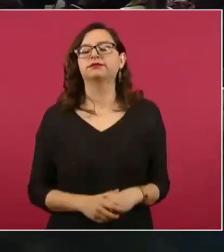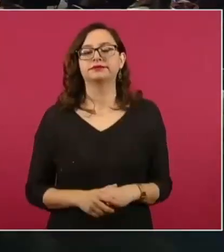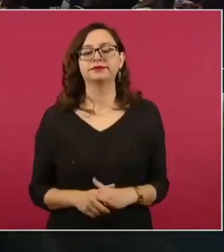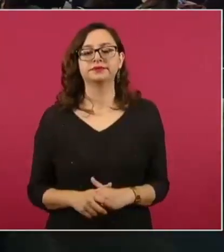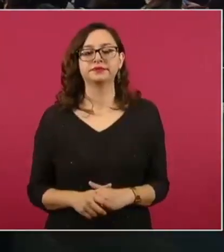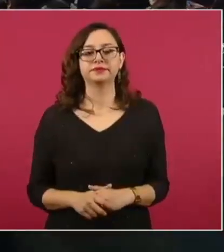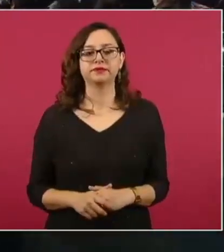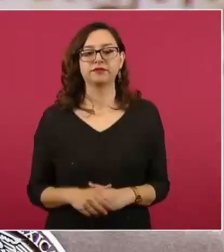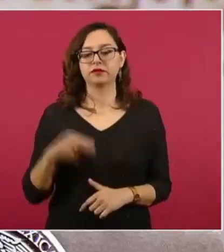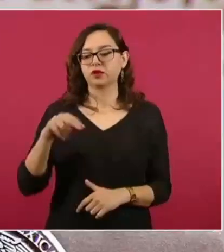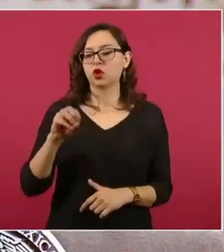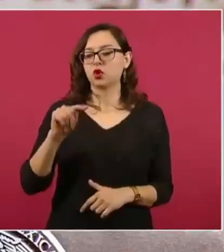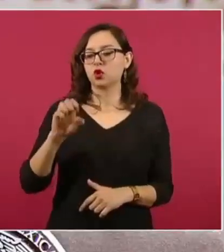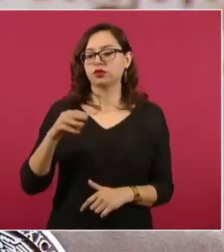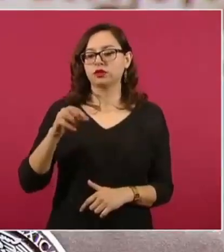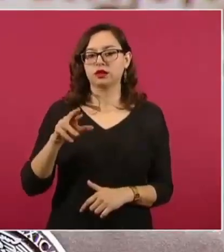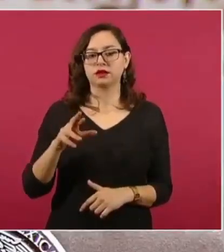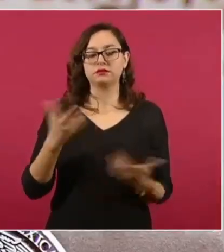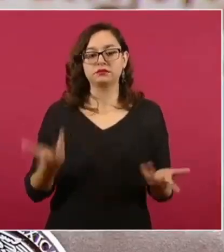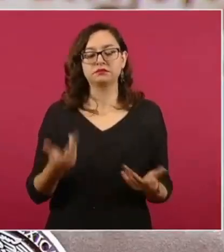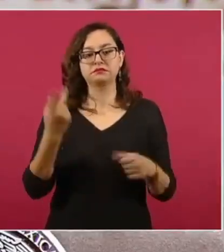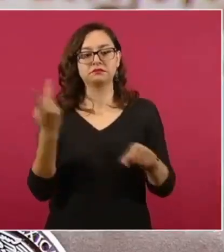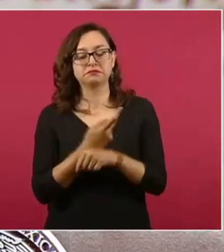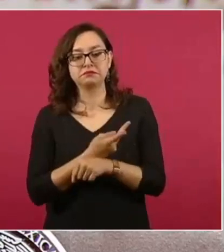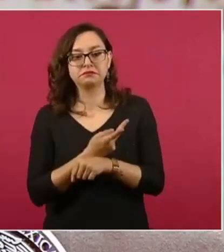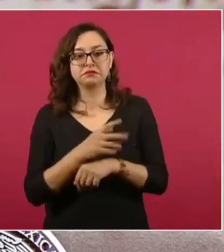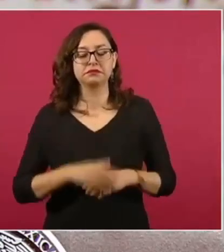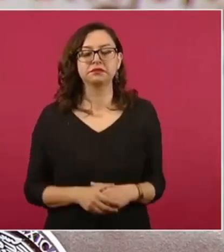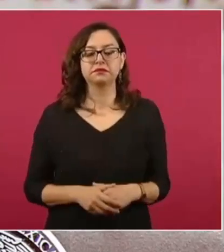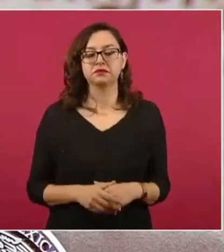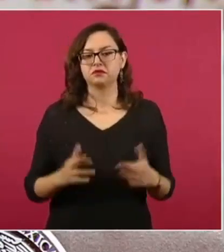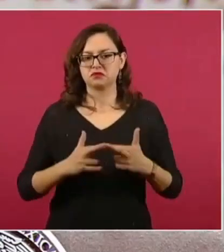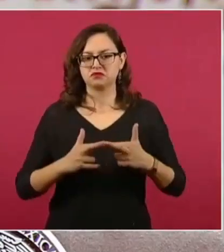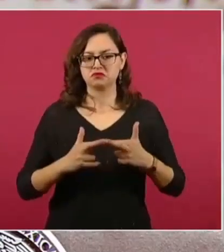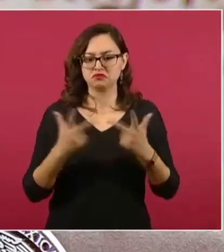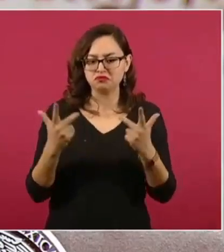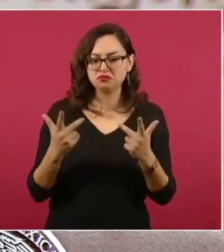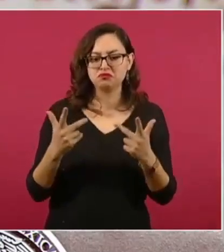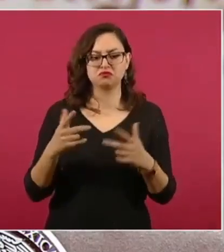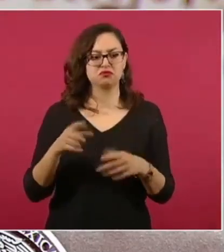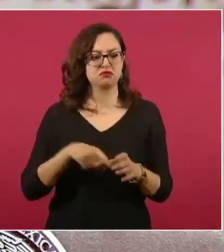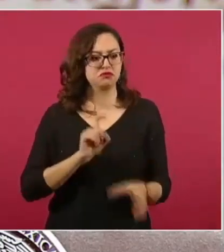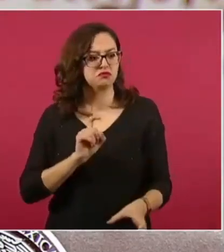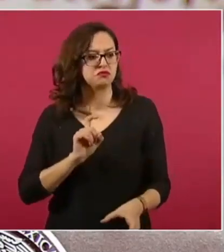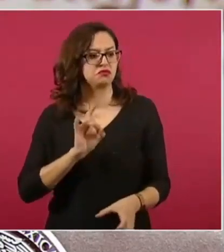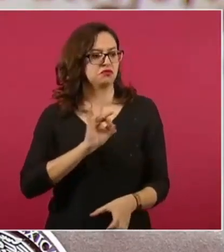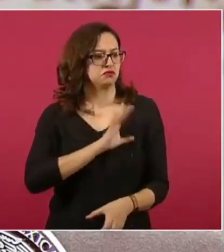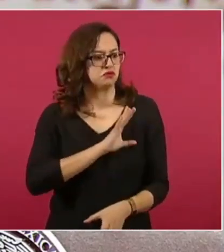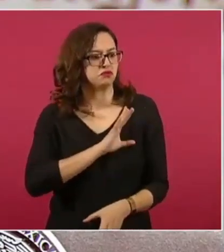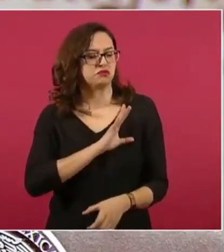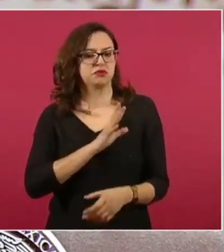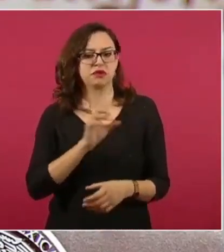No temer, ni ruptura, ni salida, ni violación al T-MEC. El debate